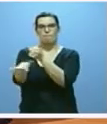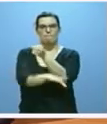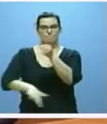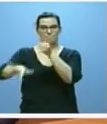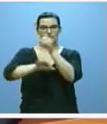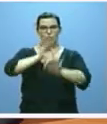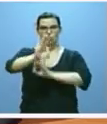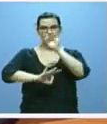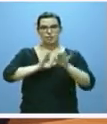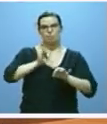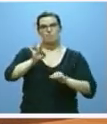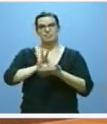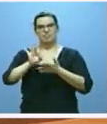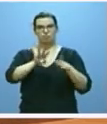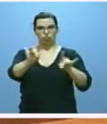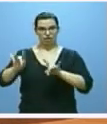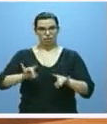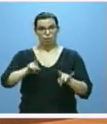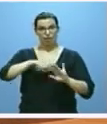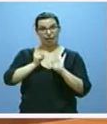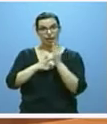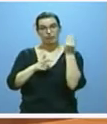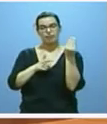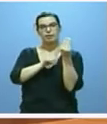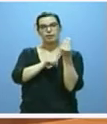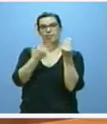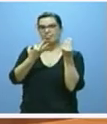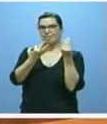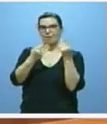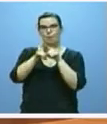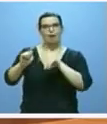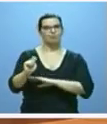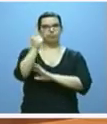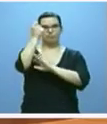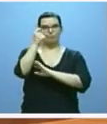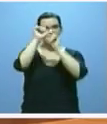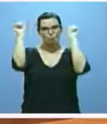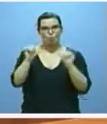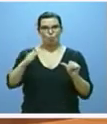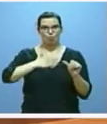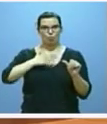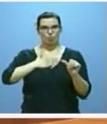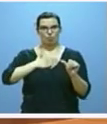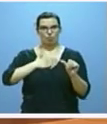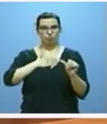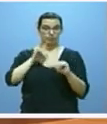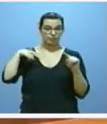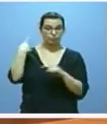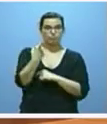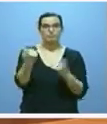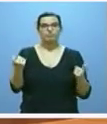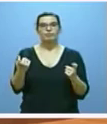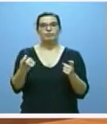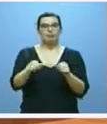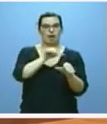del territorio. Una ley que debe ser la culminación del modelo una vez aprobadas las